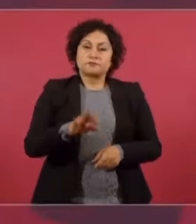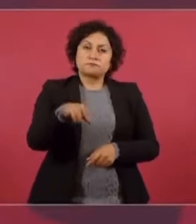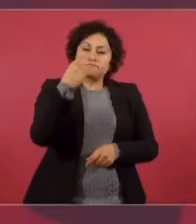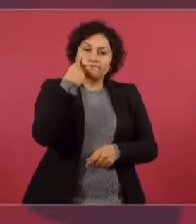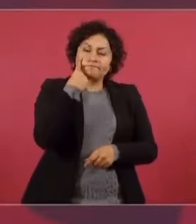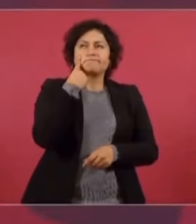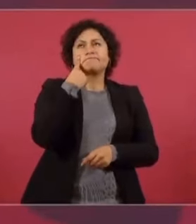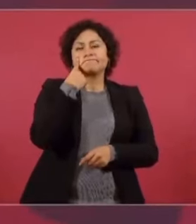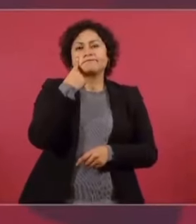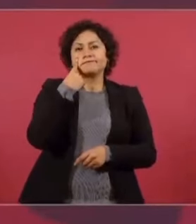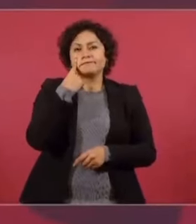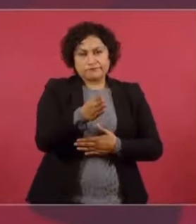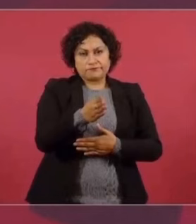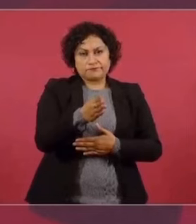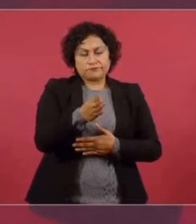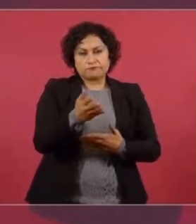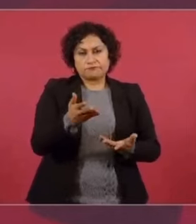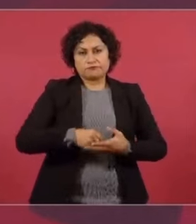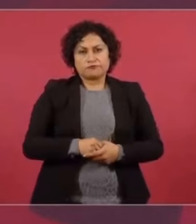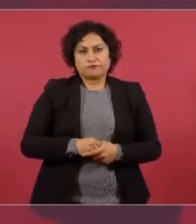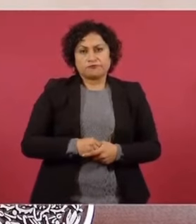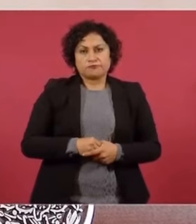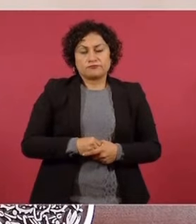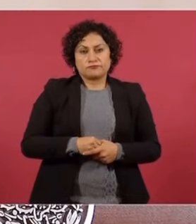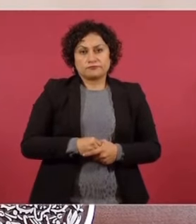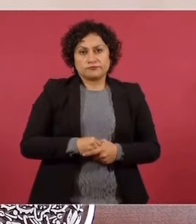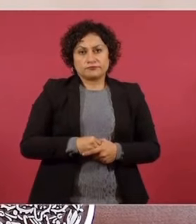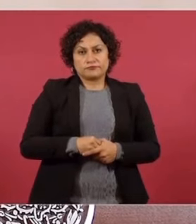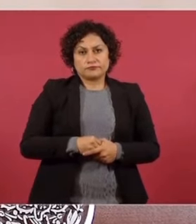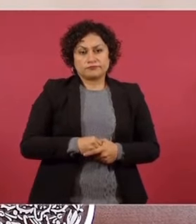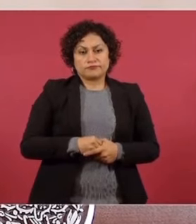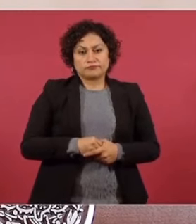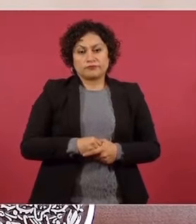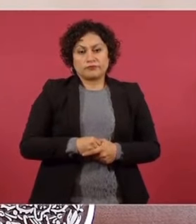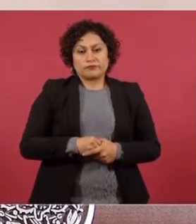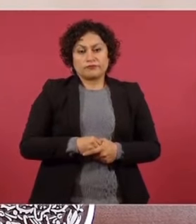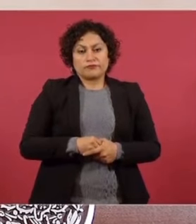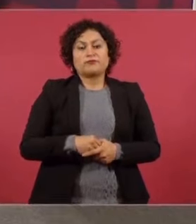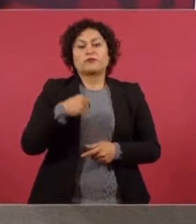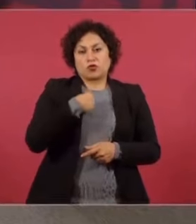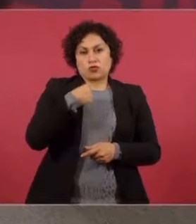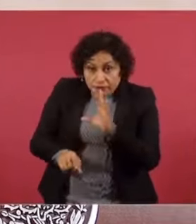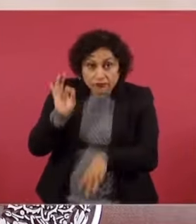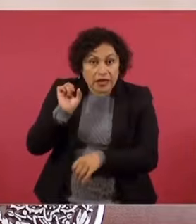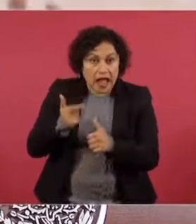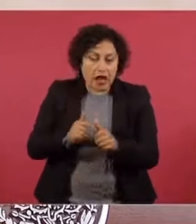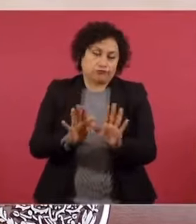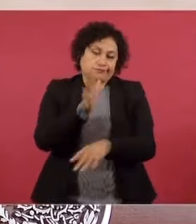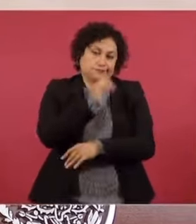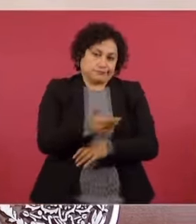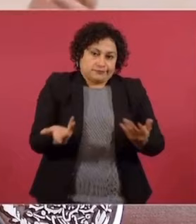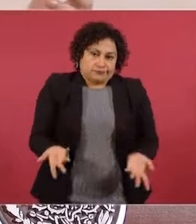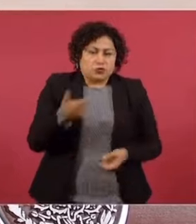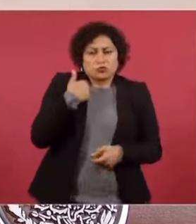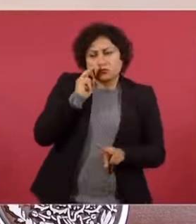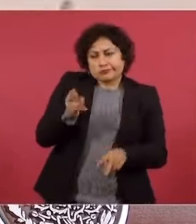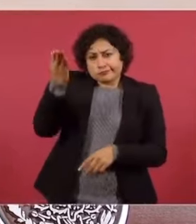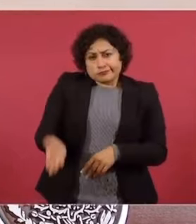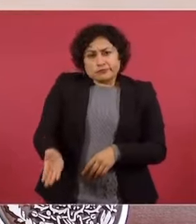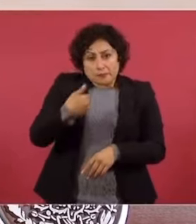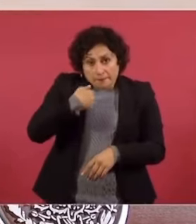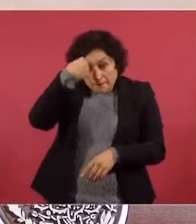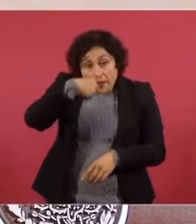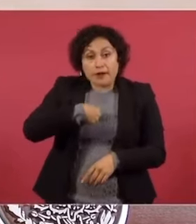dicho, no soy objetivo, la tengo en muy buen concepto, la considero una mujer